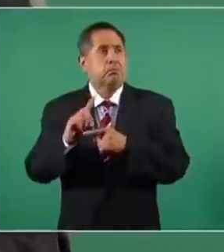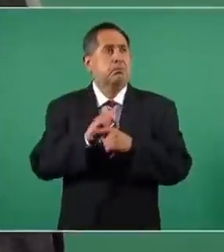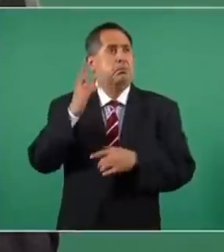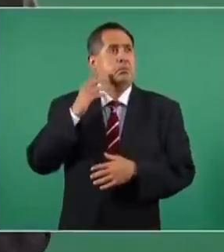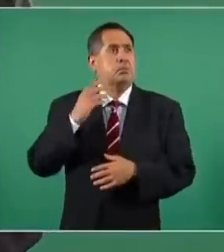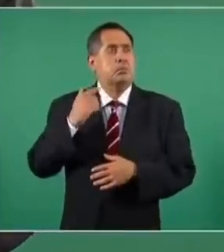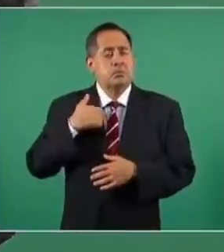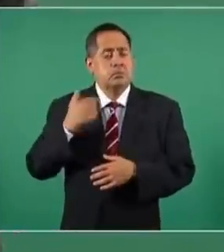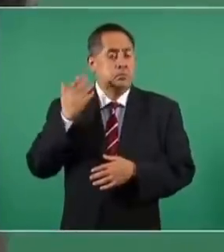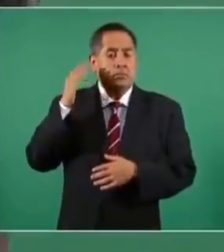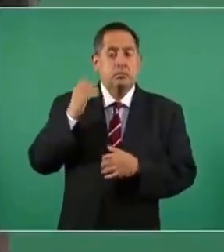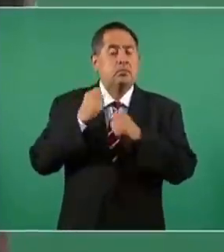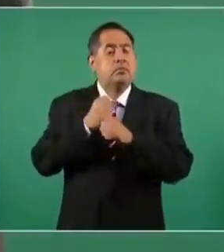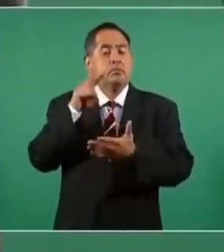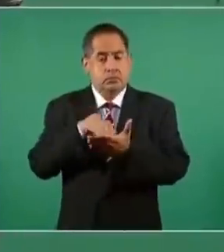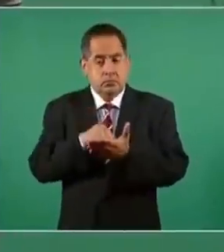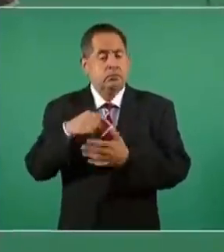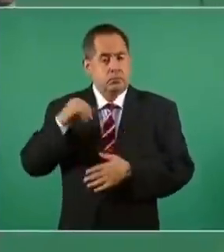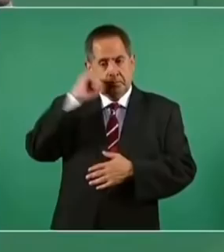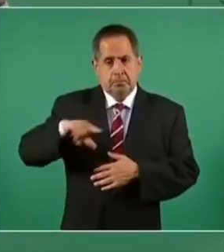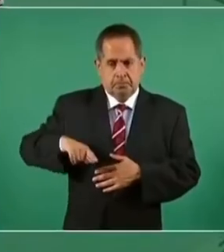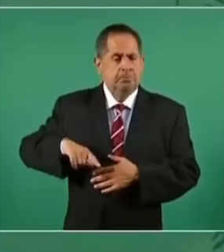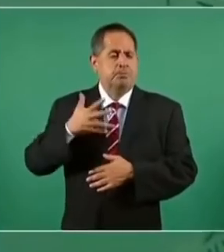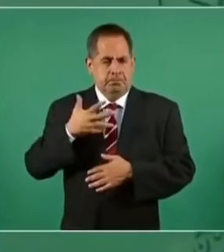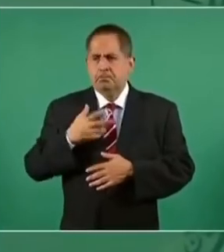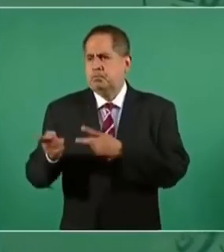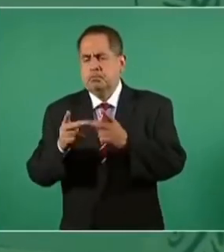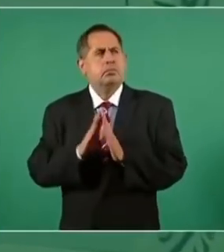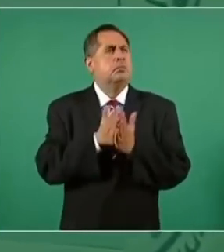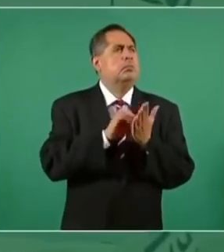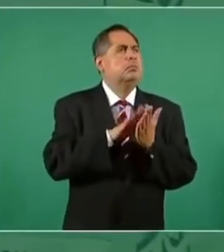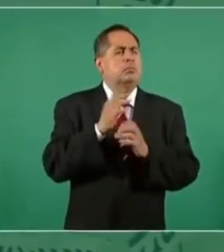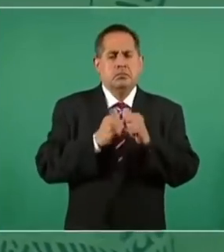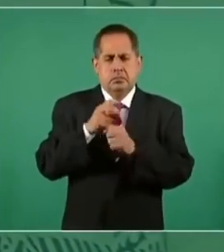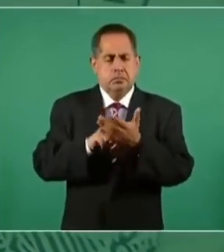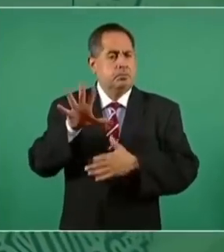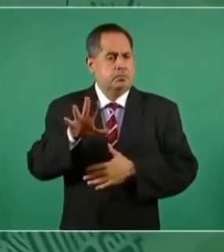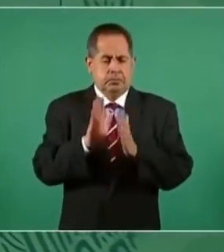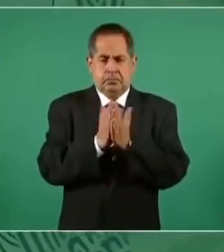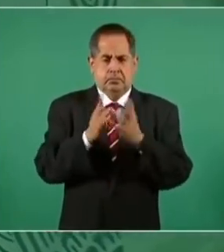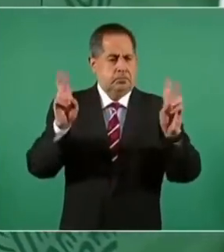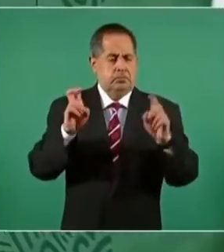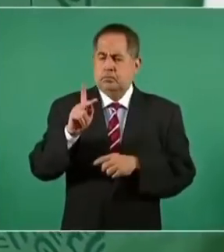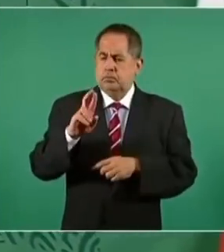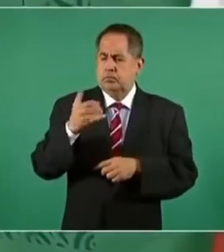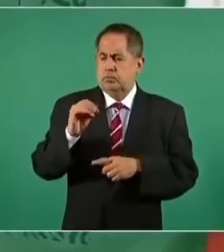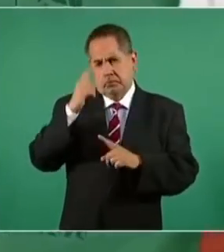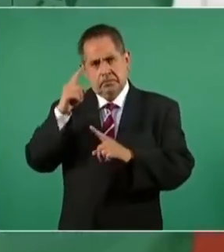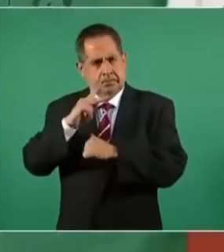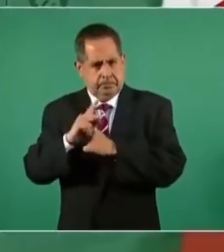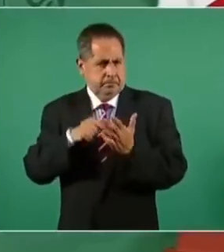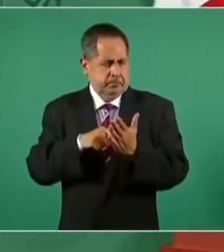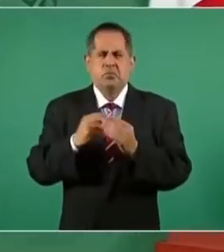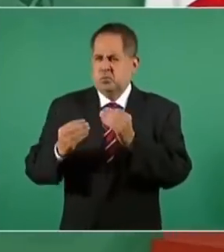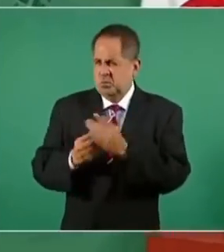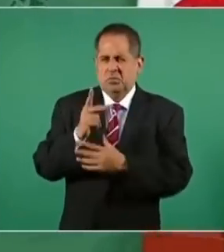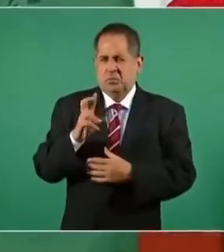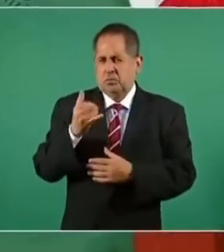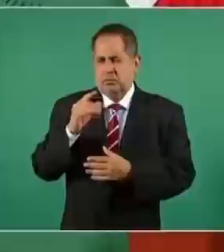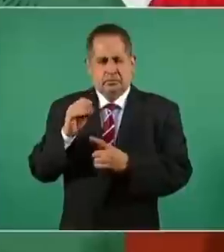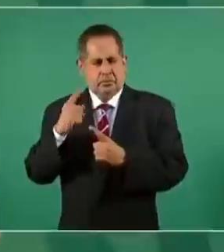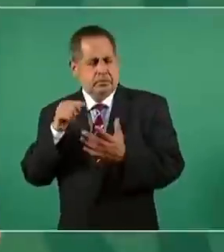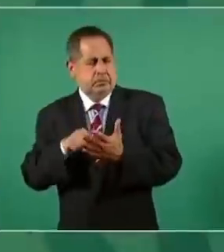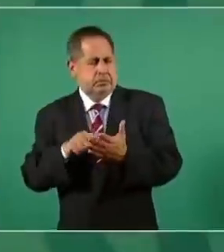2000. Que fui candidato a jefe de gobierno. Lo tengo escrito en un libro en 2005. Que se llama Proyecto de Nación. Nuevo Proyecto de Nación.